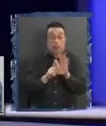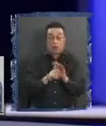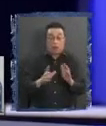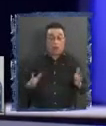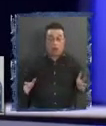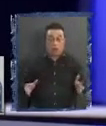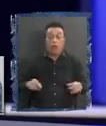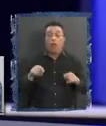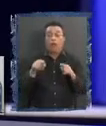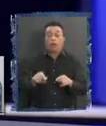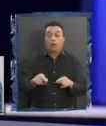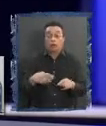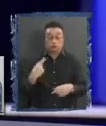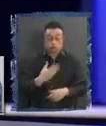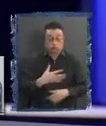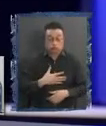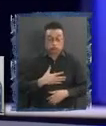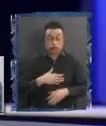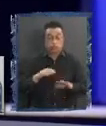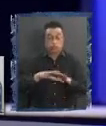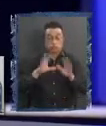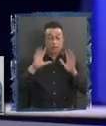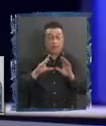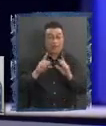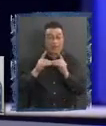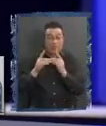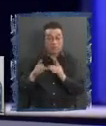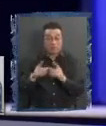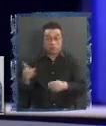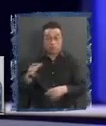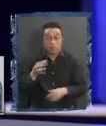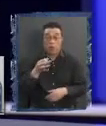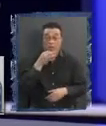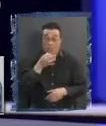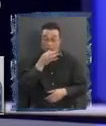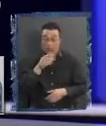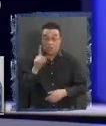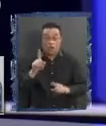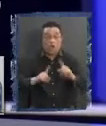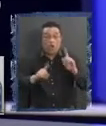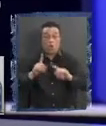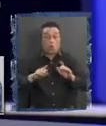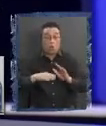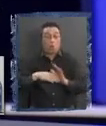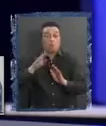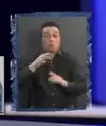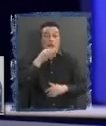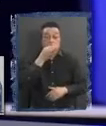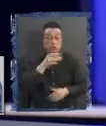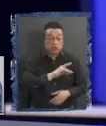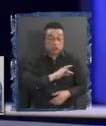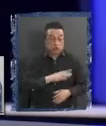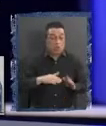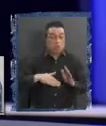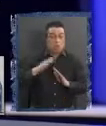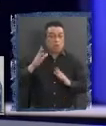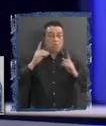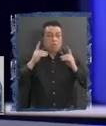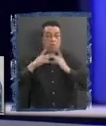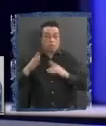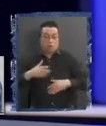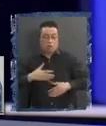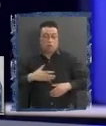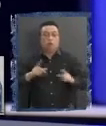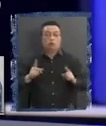si nosotros somos el órgano más democrático como le gusta decir a cierto sector que ha tenido Chile porque somos